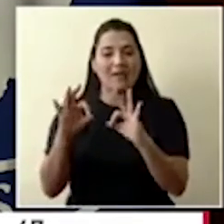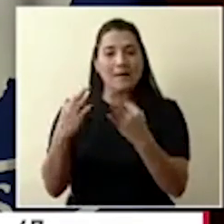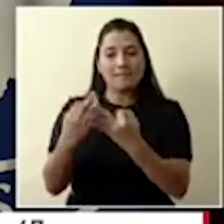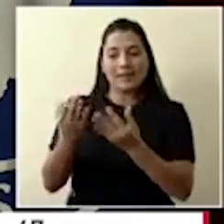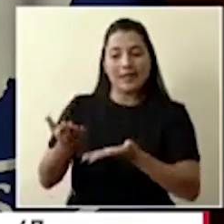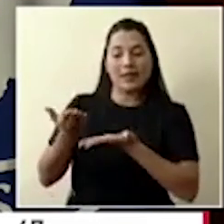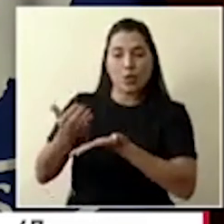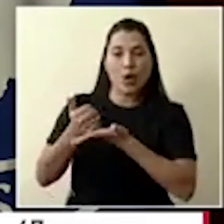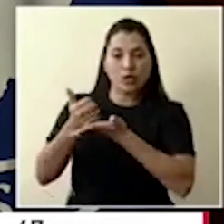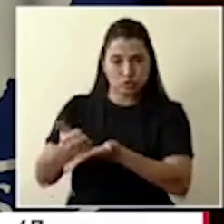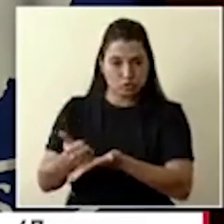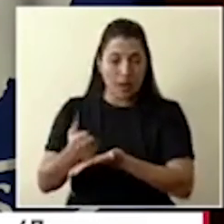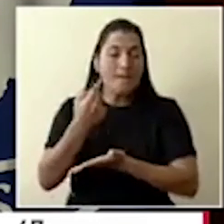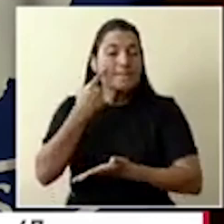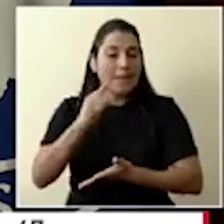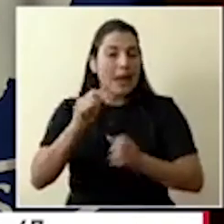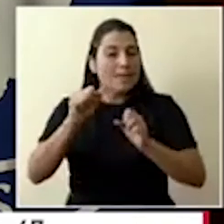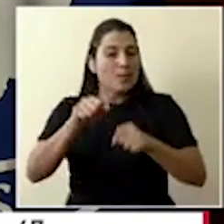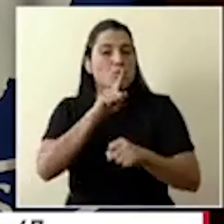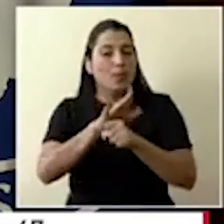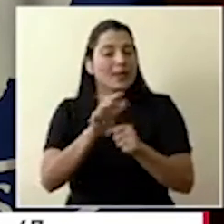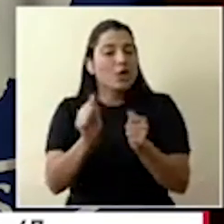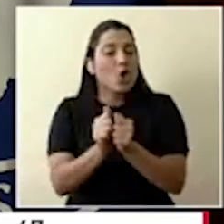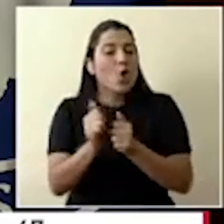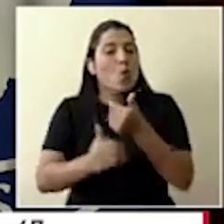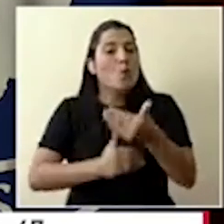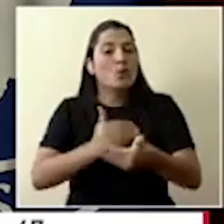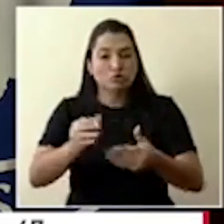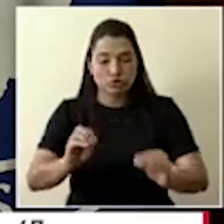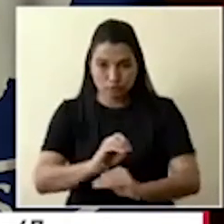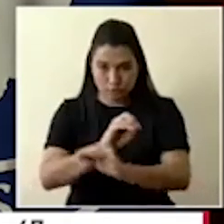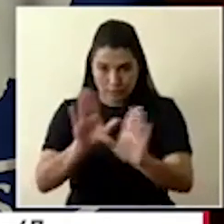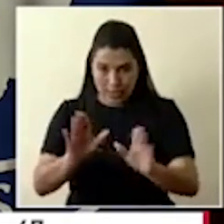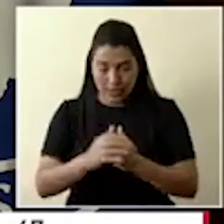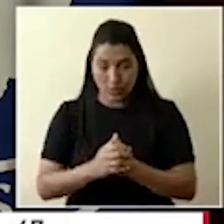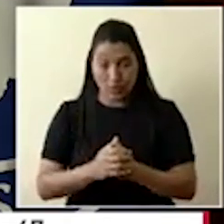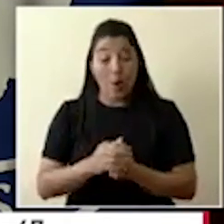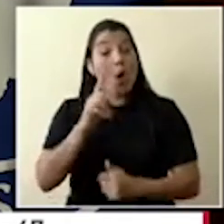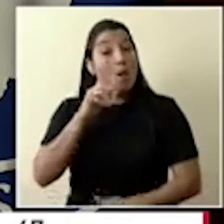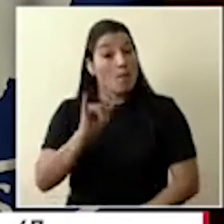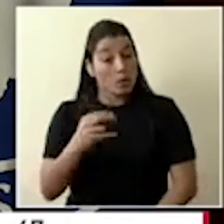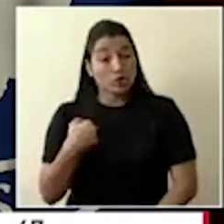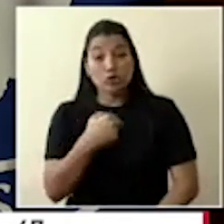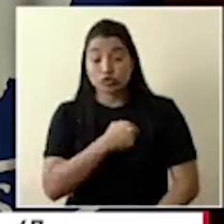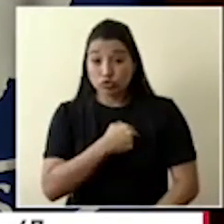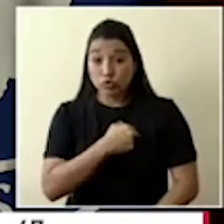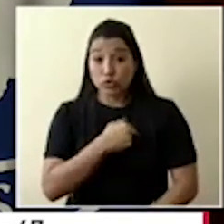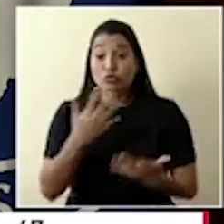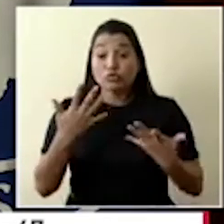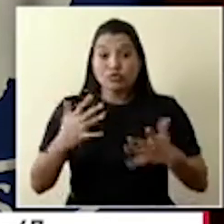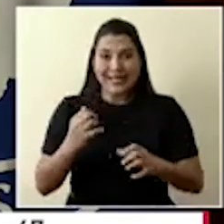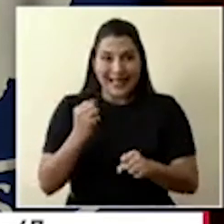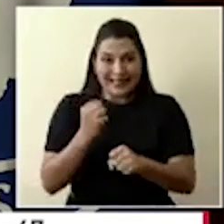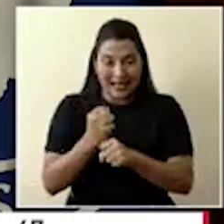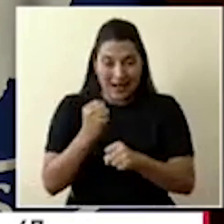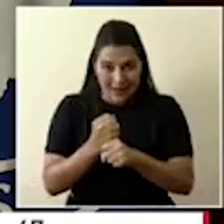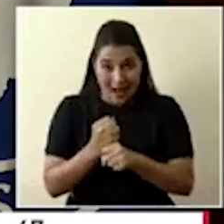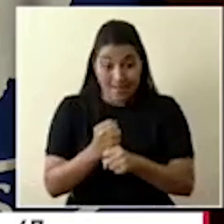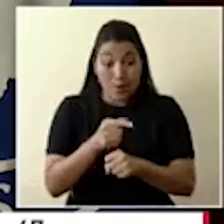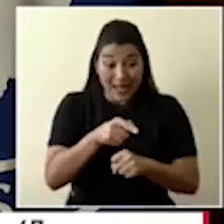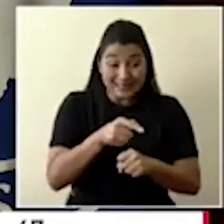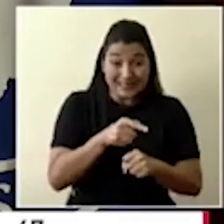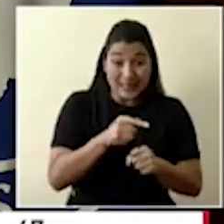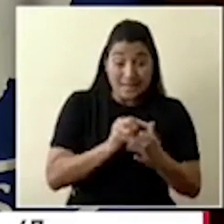transparencia. Importante mencionar que por eso hemos trabajado en esta campaña con Vos Podemos y en